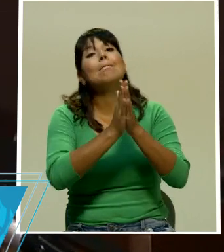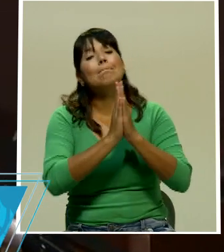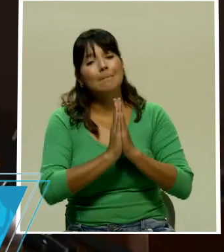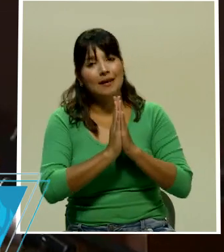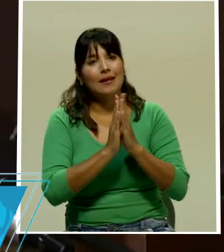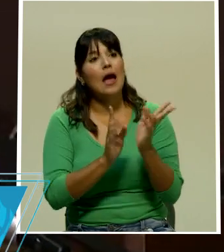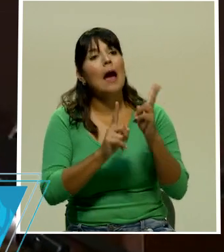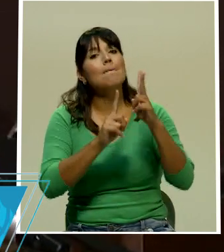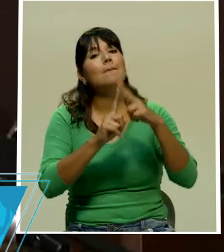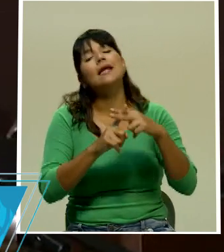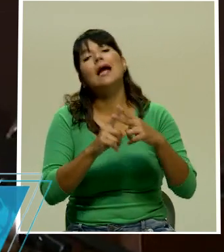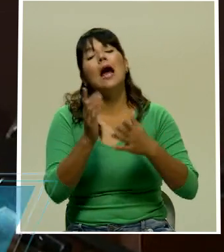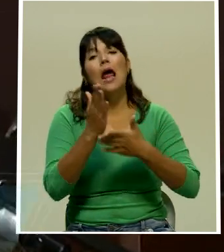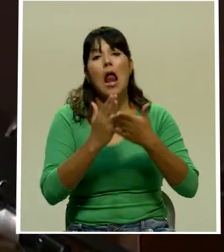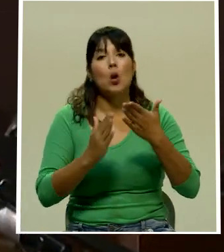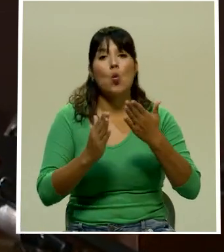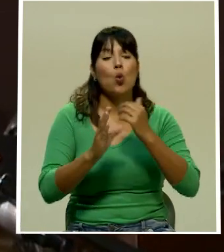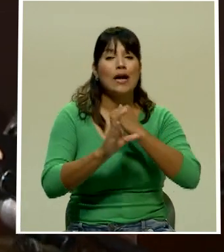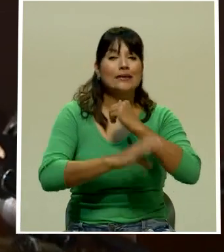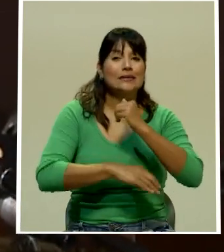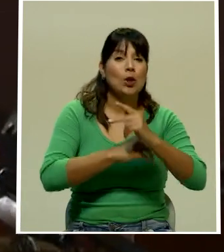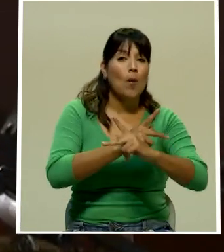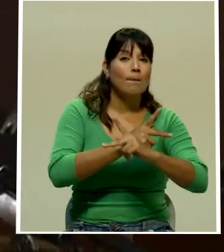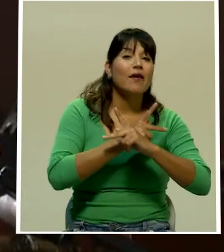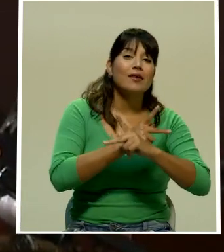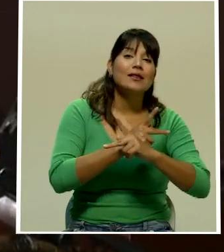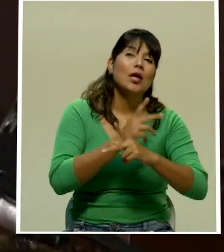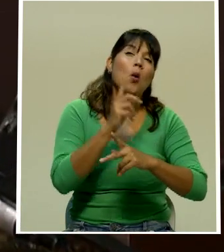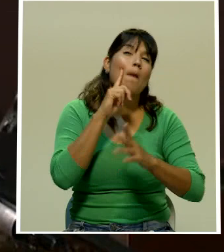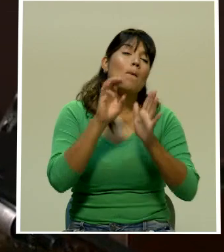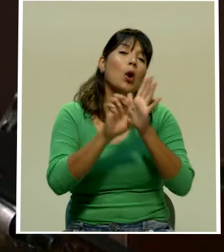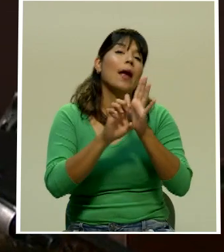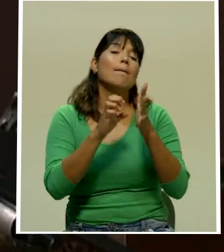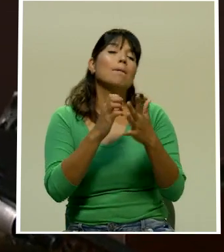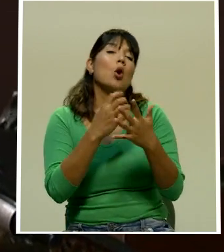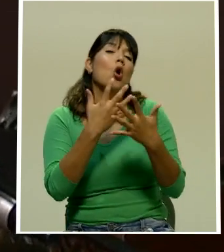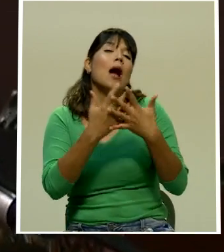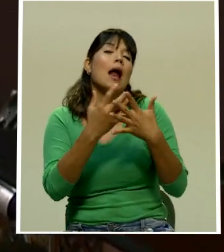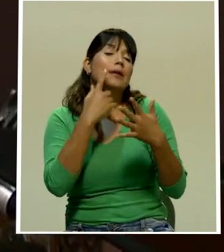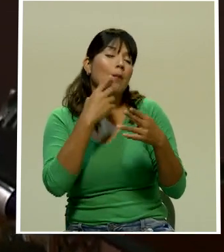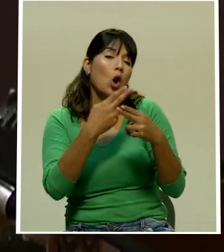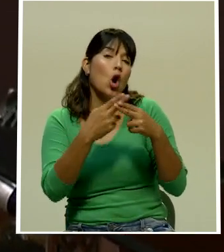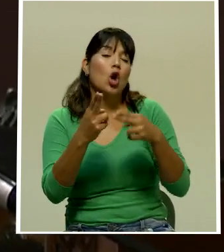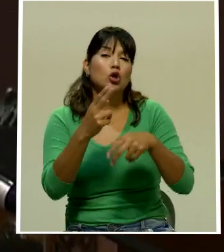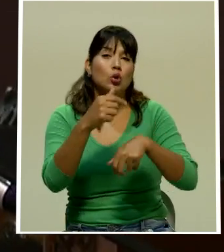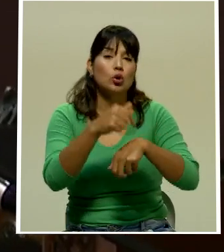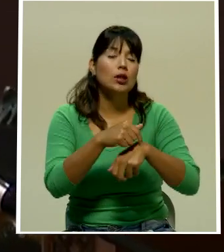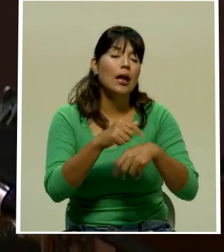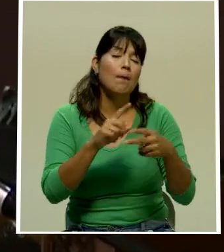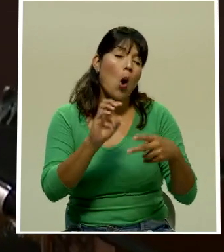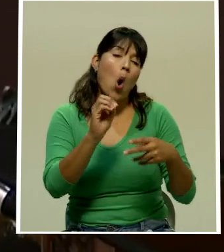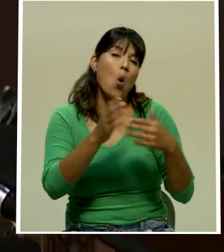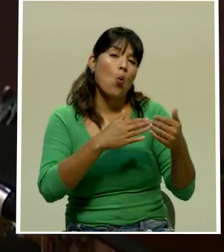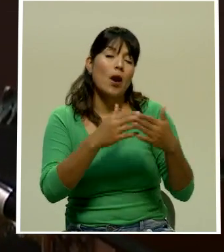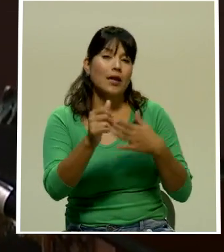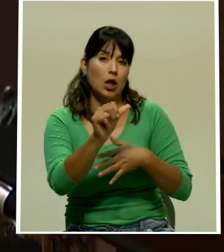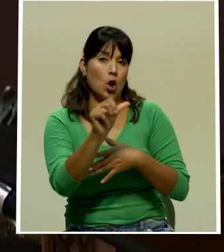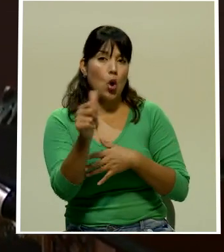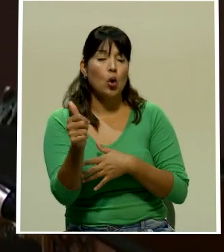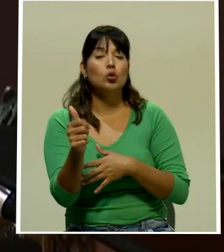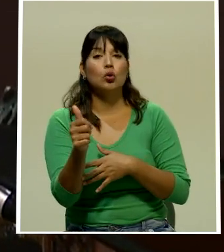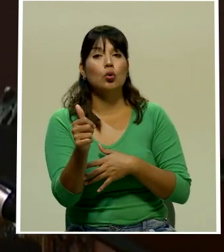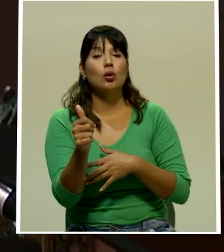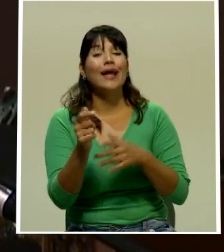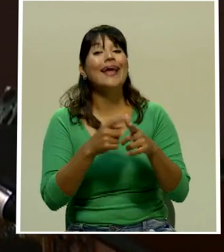prisión preventiva hasta algún otro tipo de medida diferente a lo que es la privación de libertad,